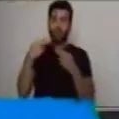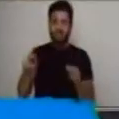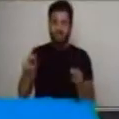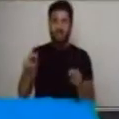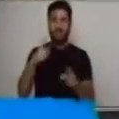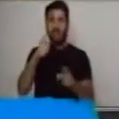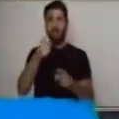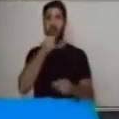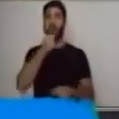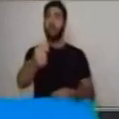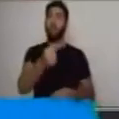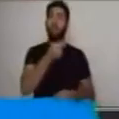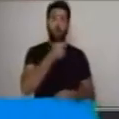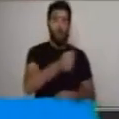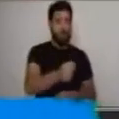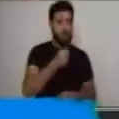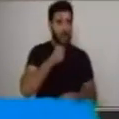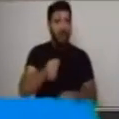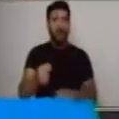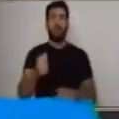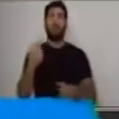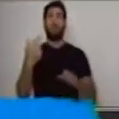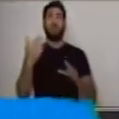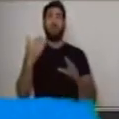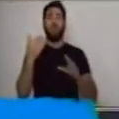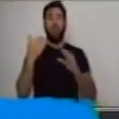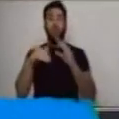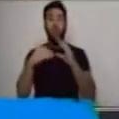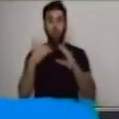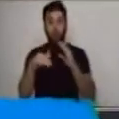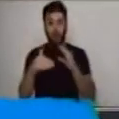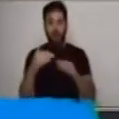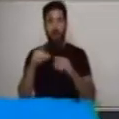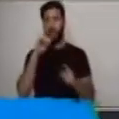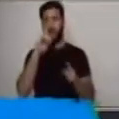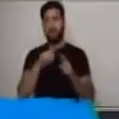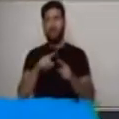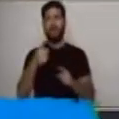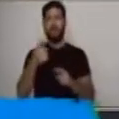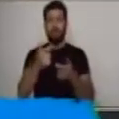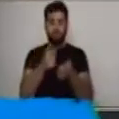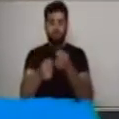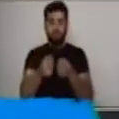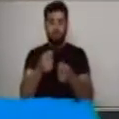los reportajes, correos electrónicos y mensajes de texto.